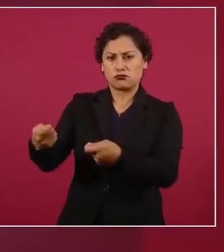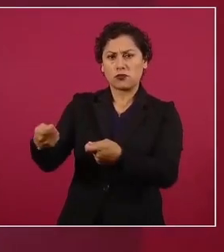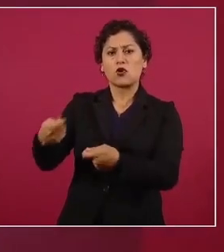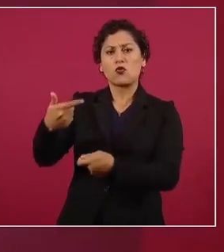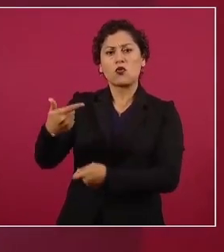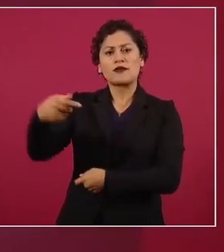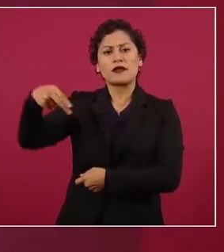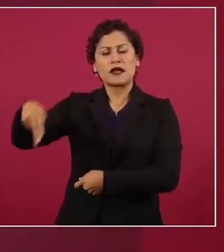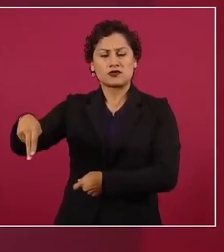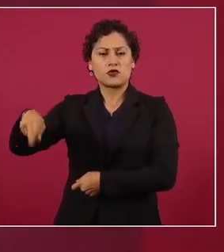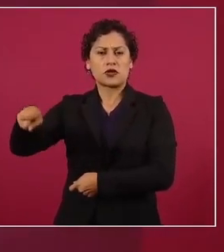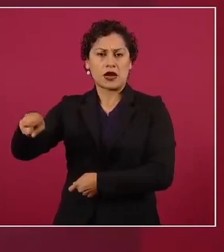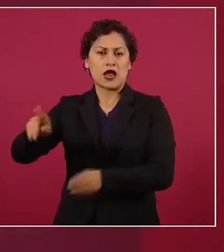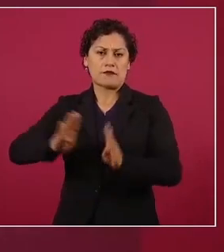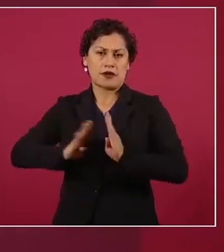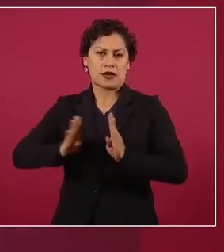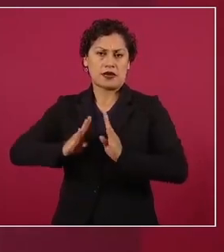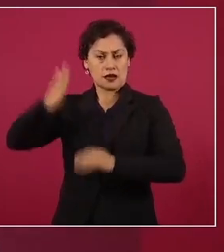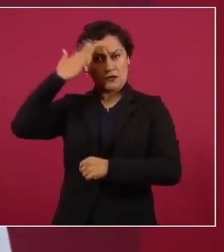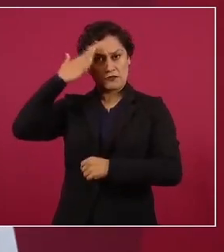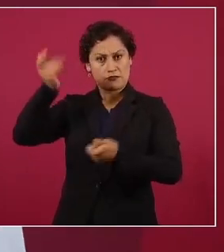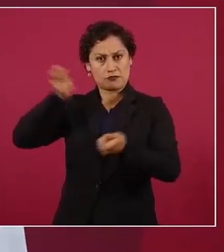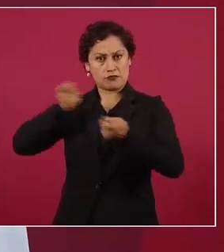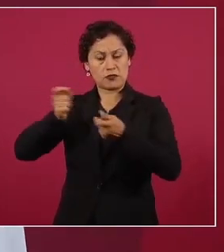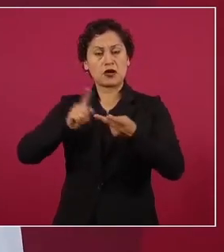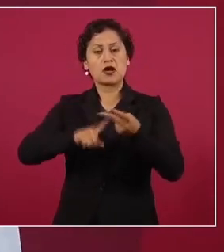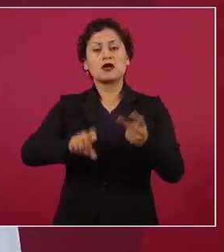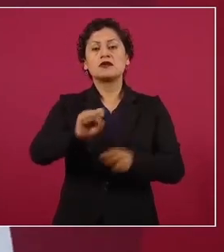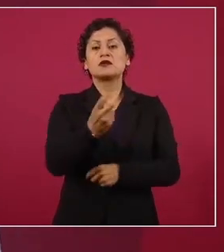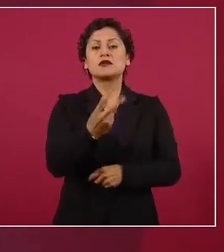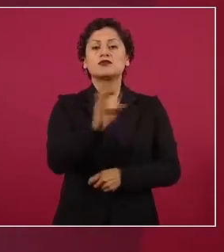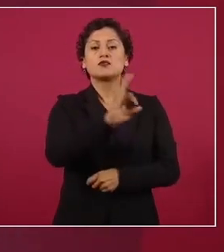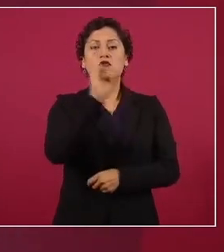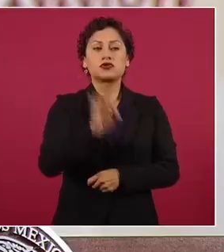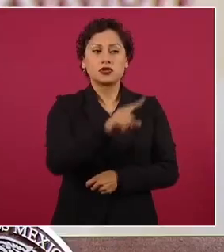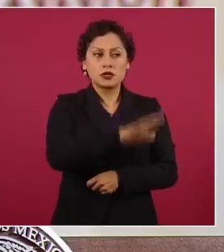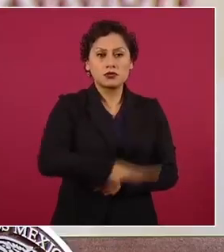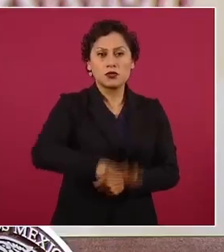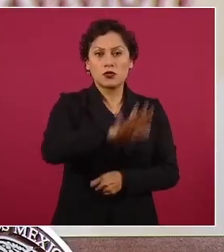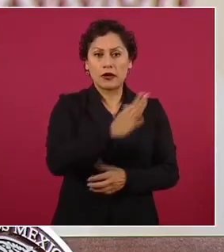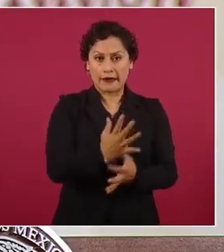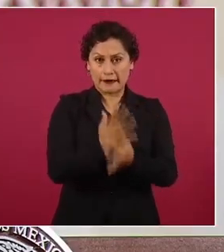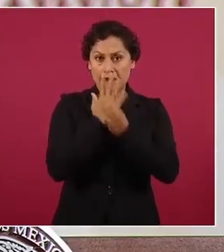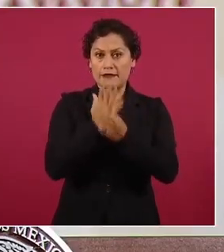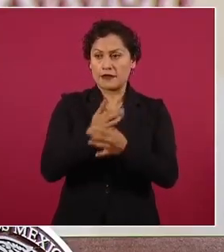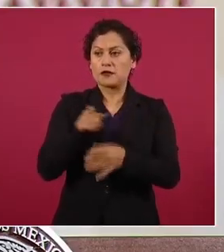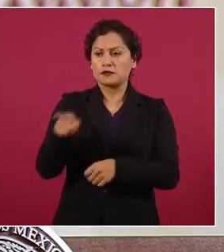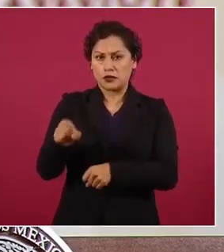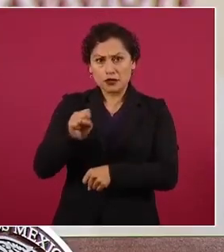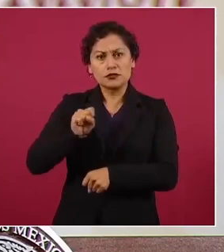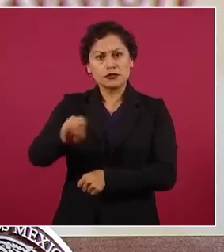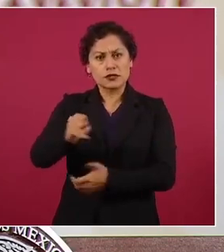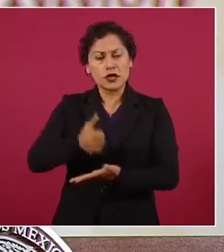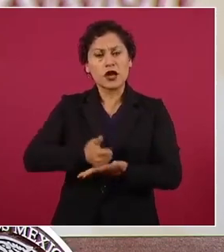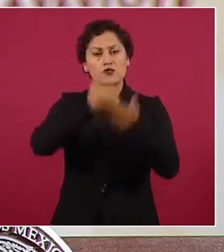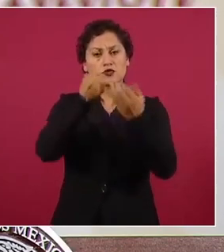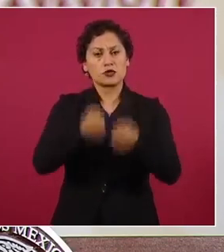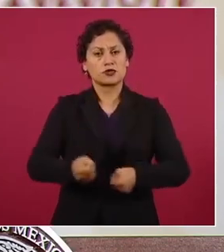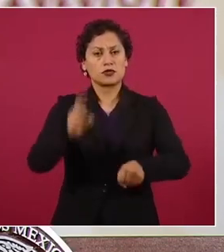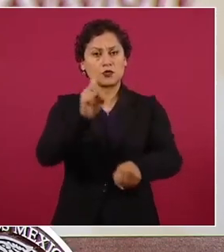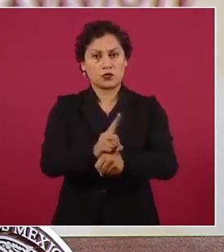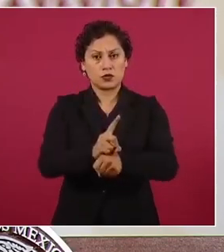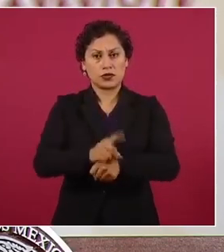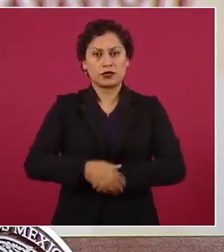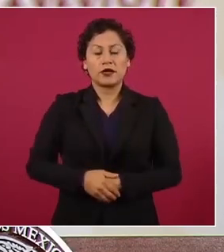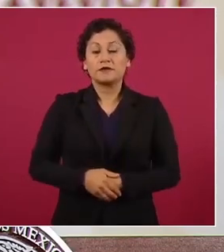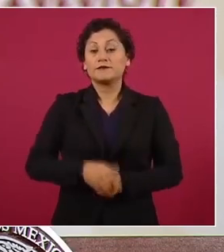El 62 por ciento asegura que la Guardia Nacional ha contribuido a mejorar la seguridad pública. Mientras que escuche,